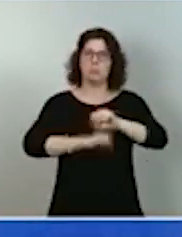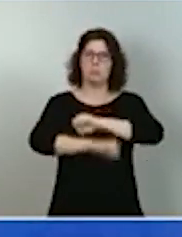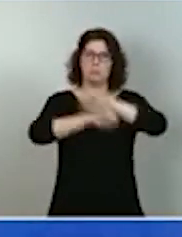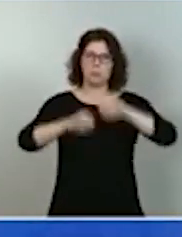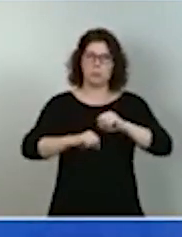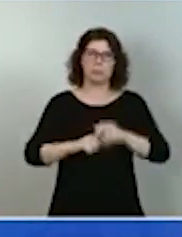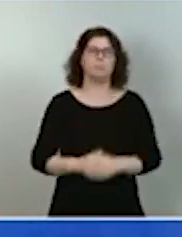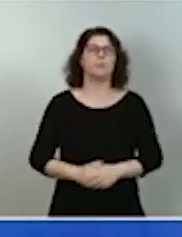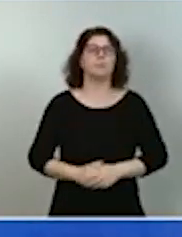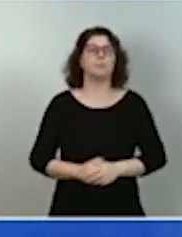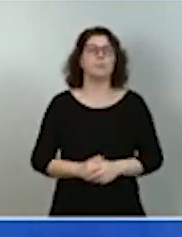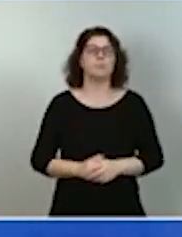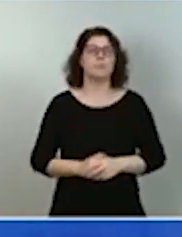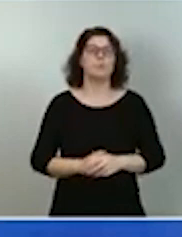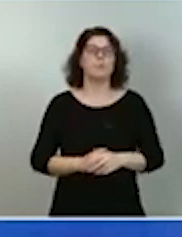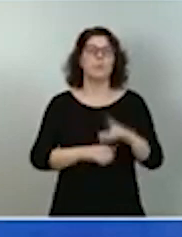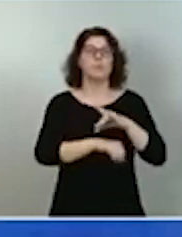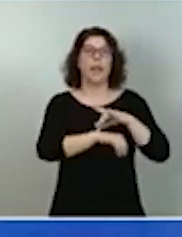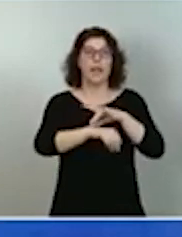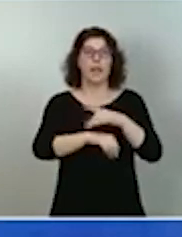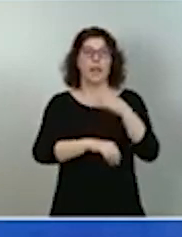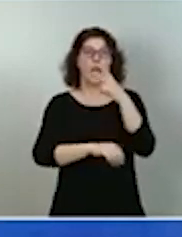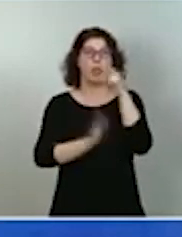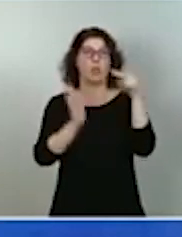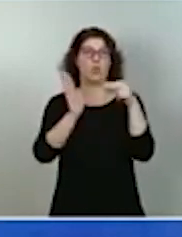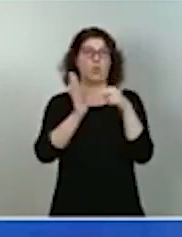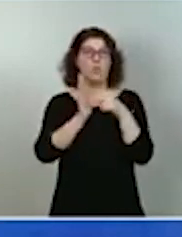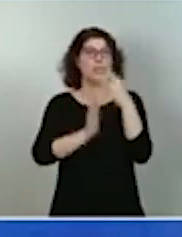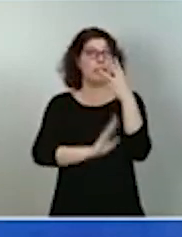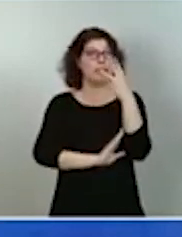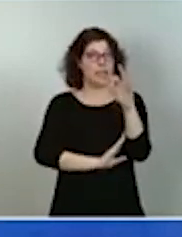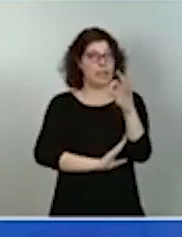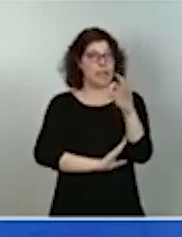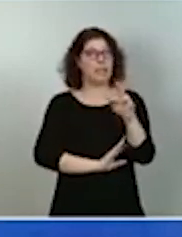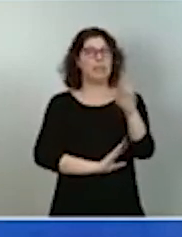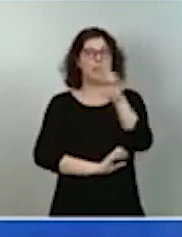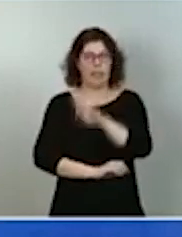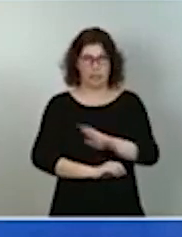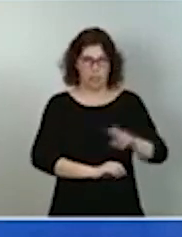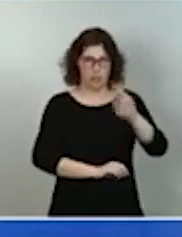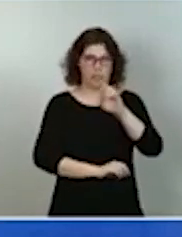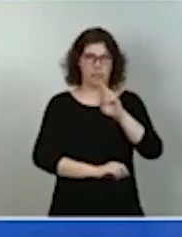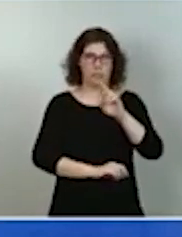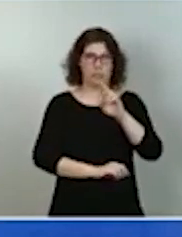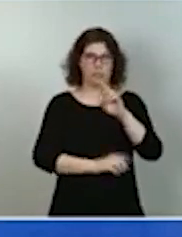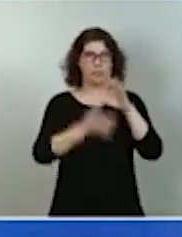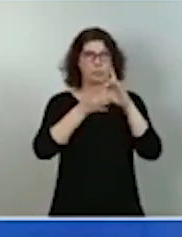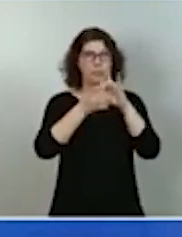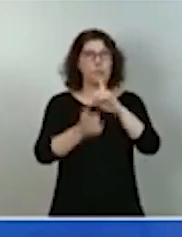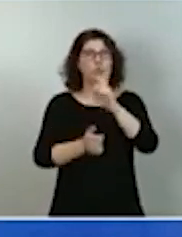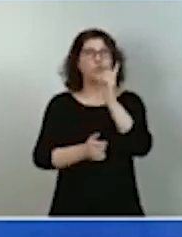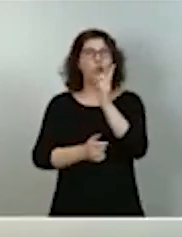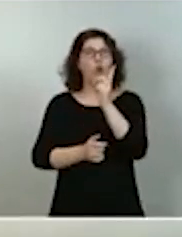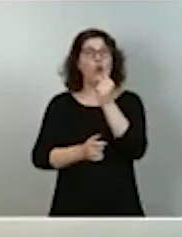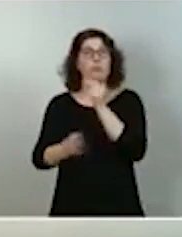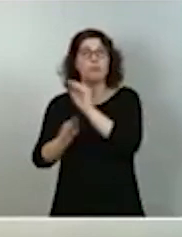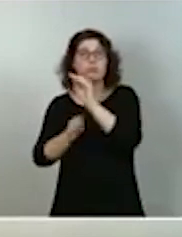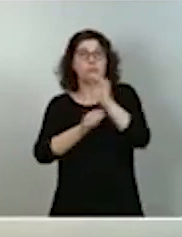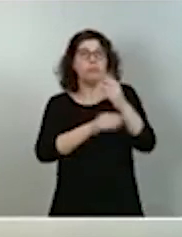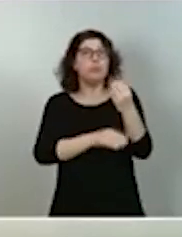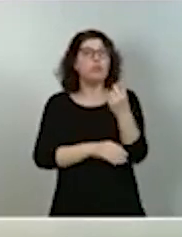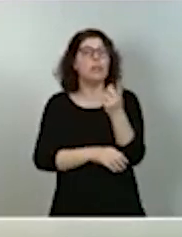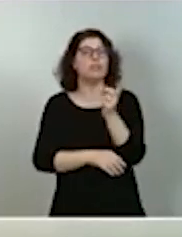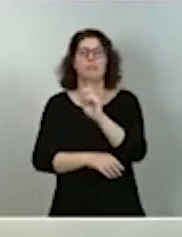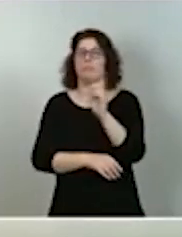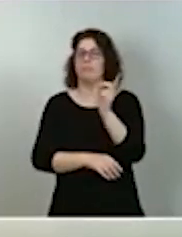Agenda 2030, les insisto, no tiene que ver solamente con repartir muchas ayudas. Tiene que ver con contar con